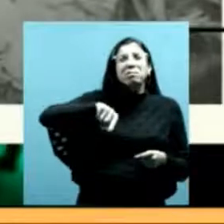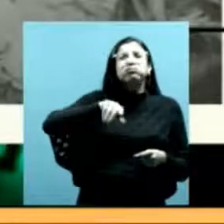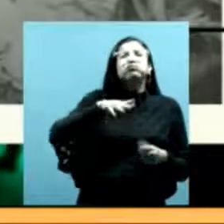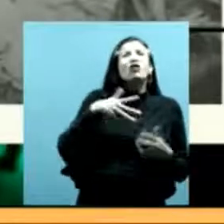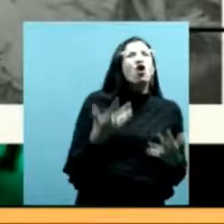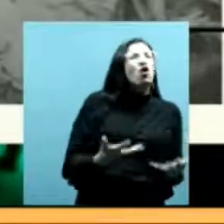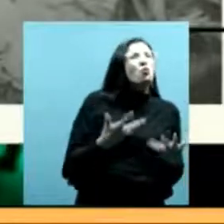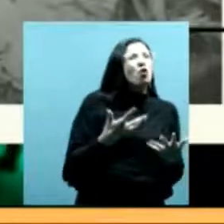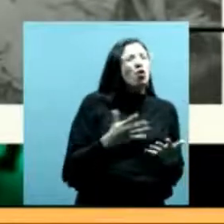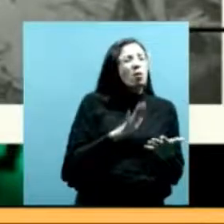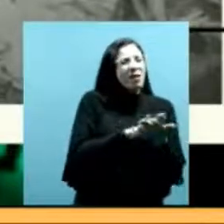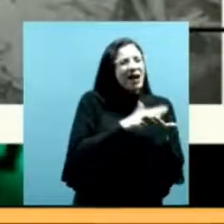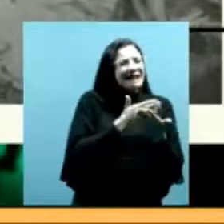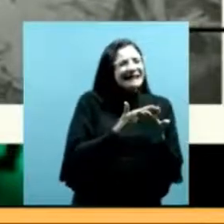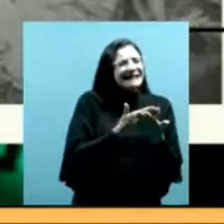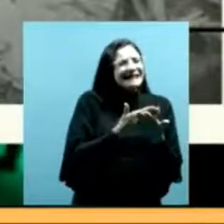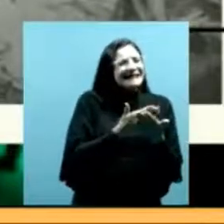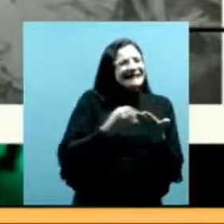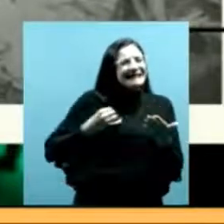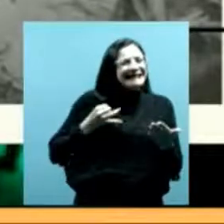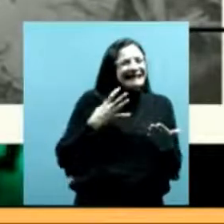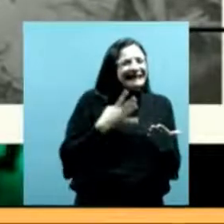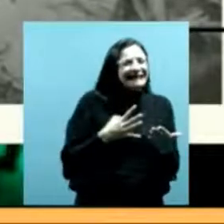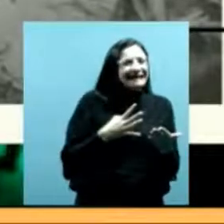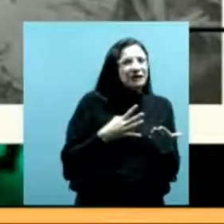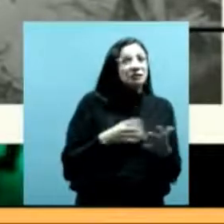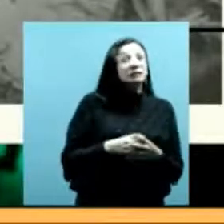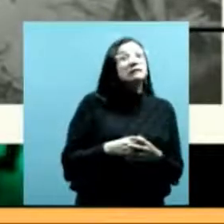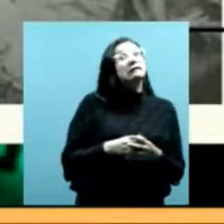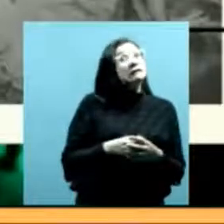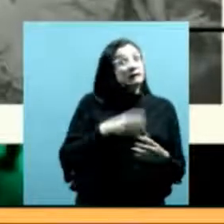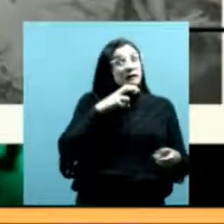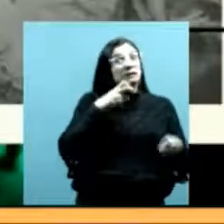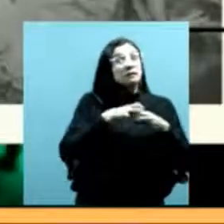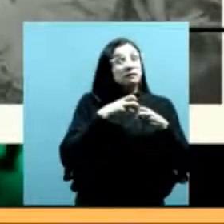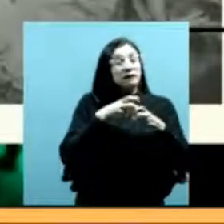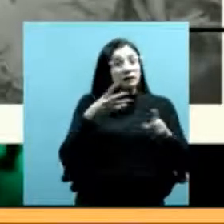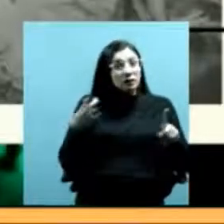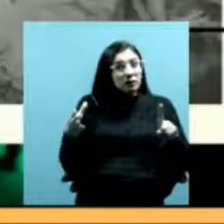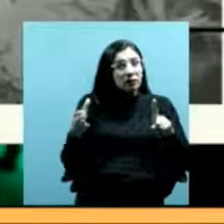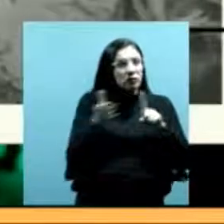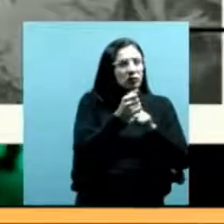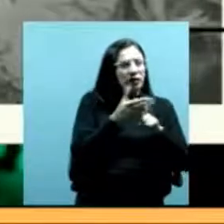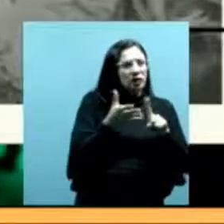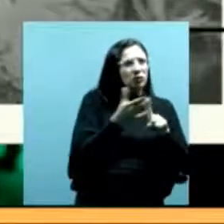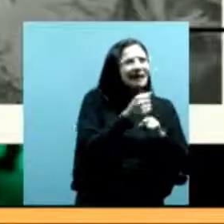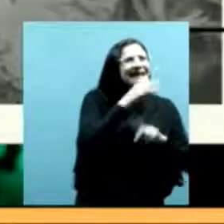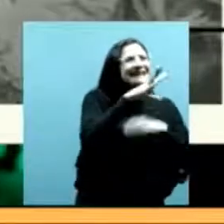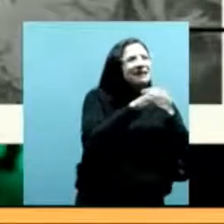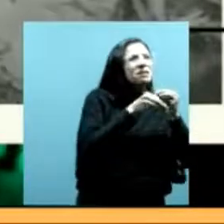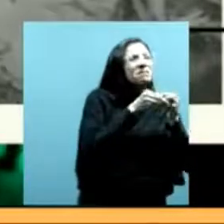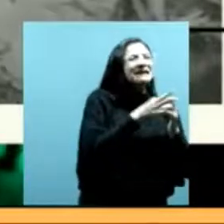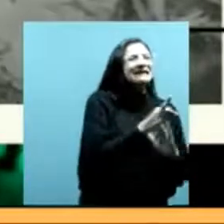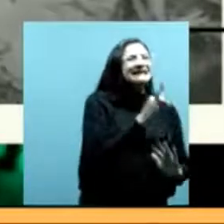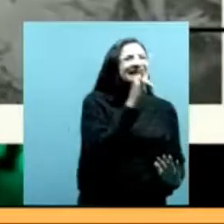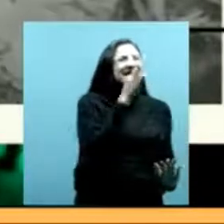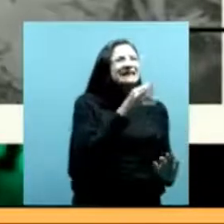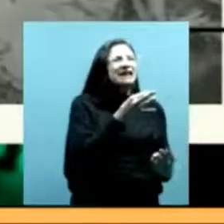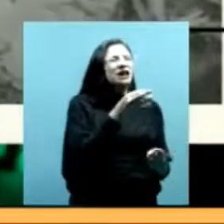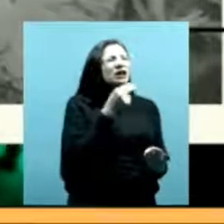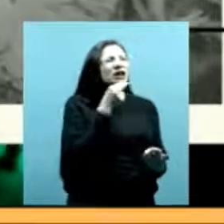pero ha costado mucho encontrarlos porque son esas pistas inductivas que son muy difíciles de encontrar